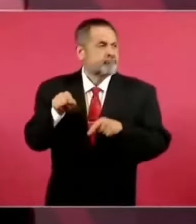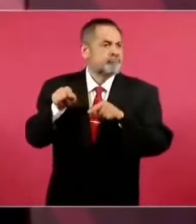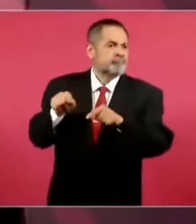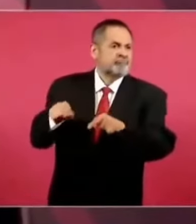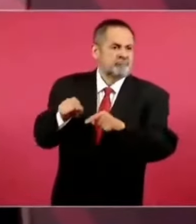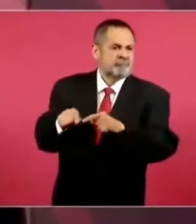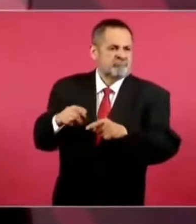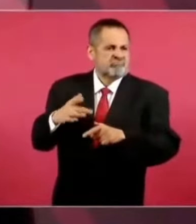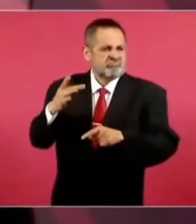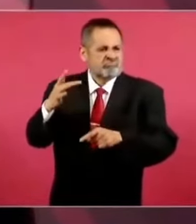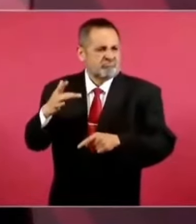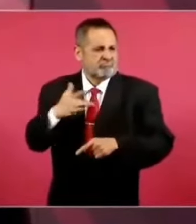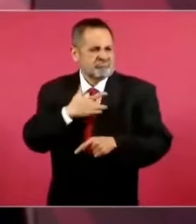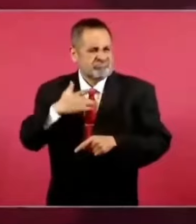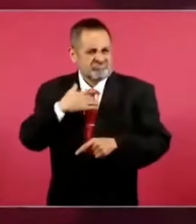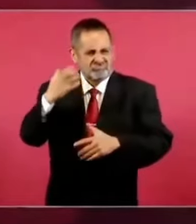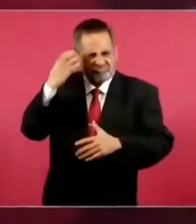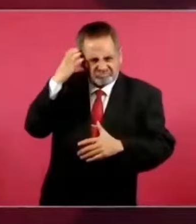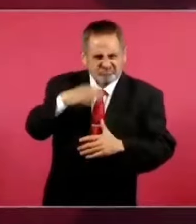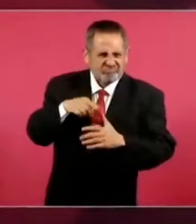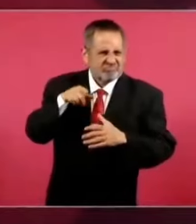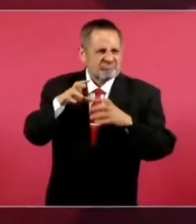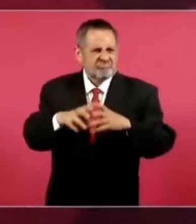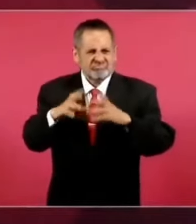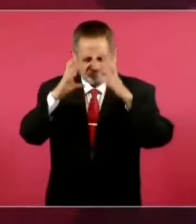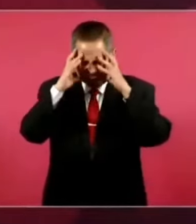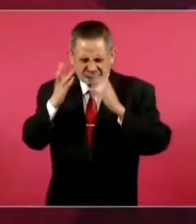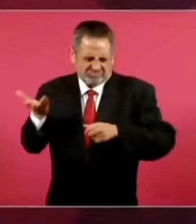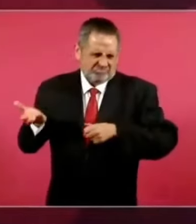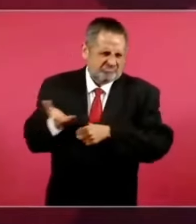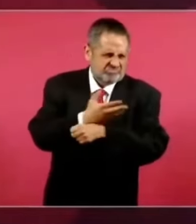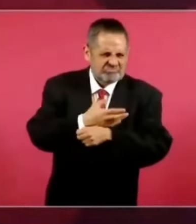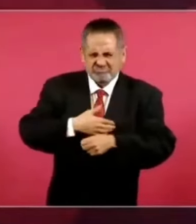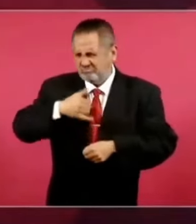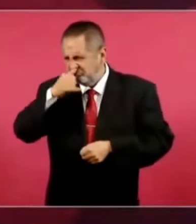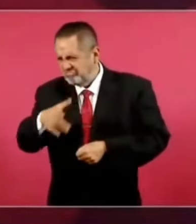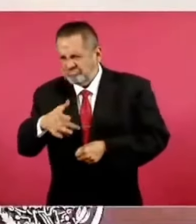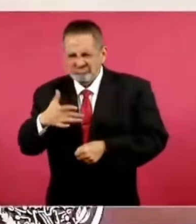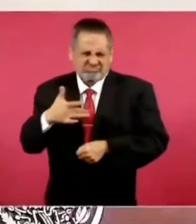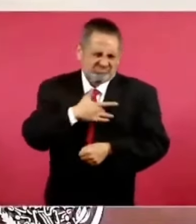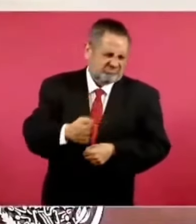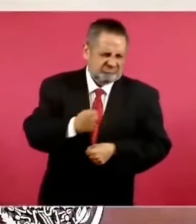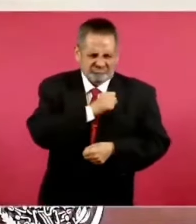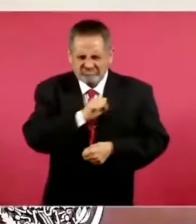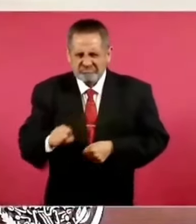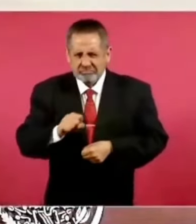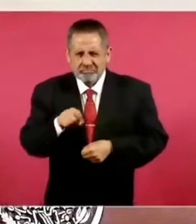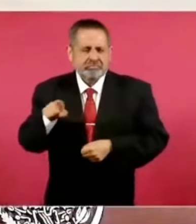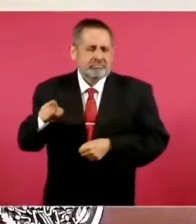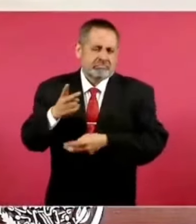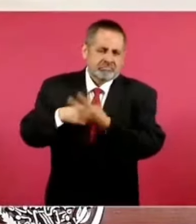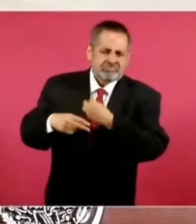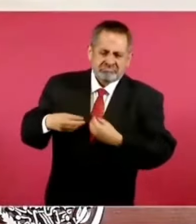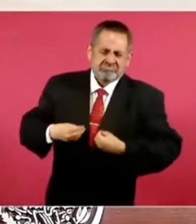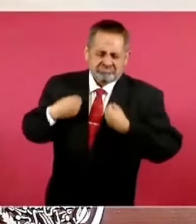desalmados cortando cabezas de Oaxaca,